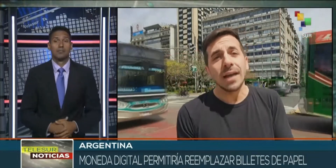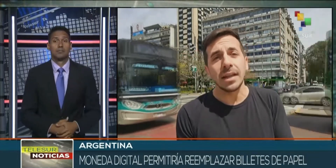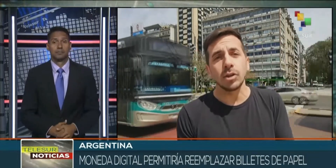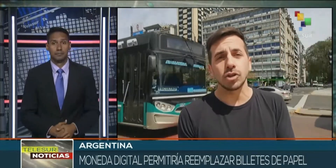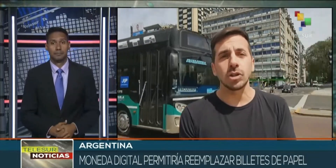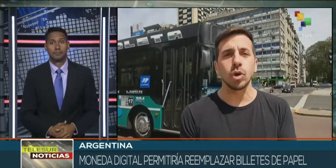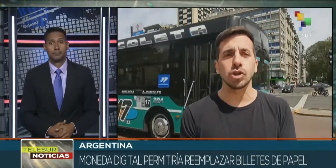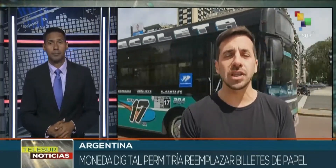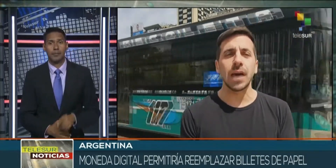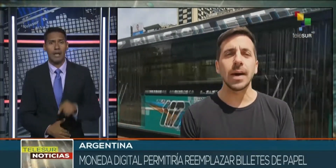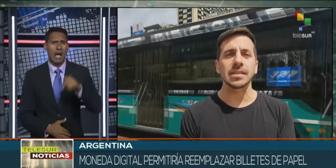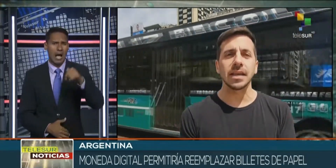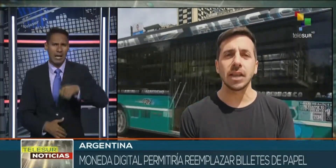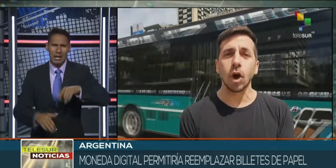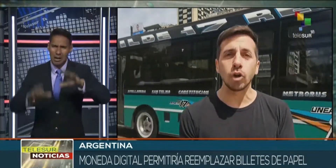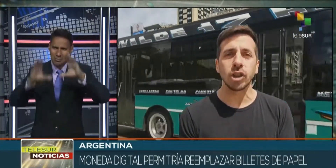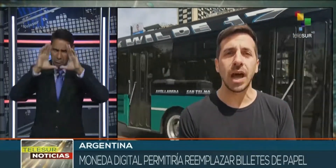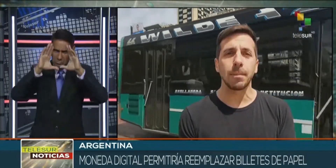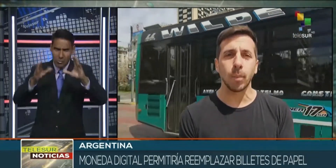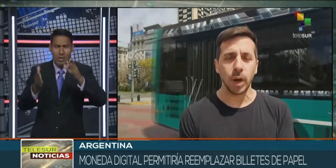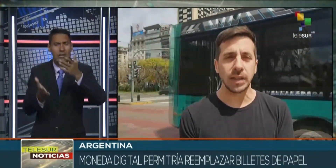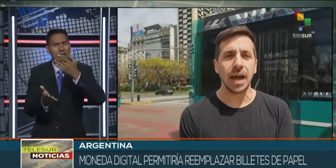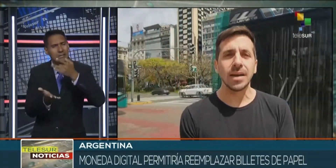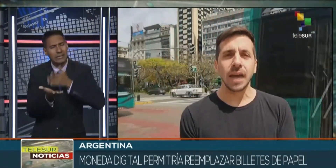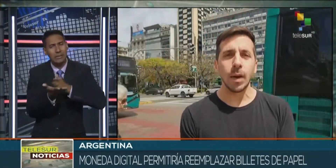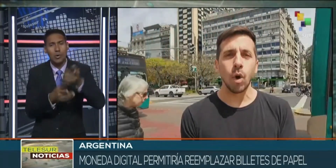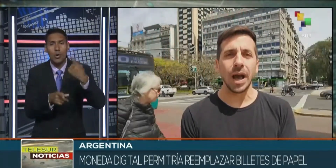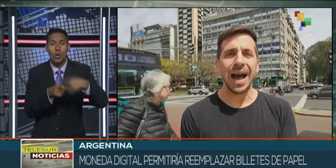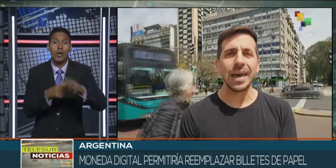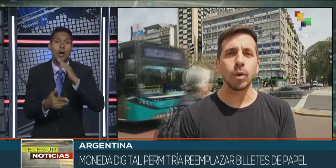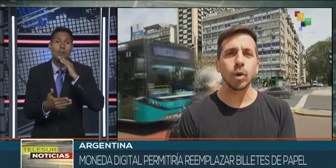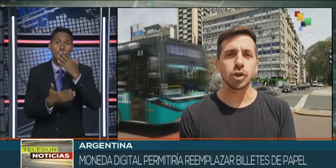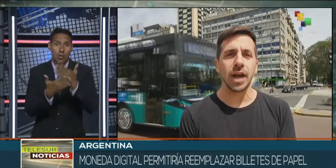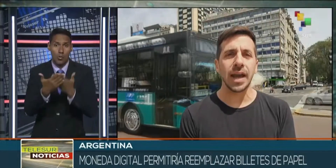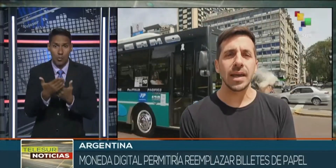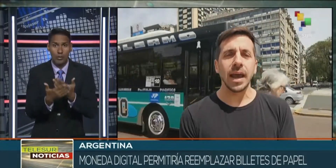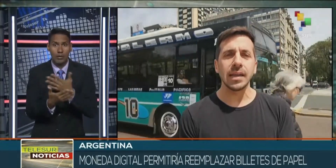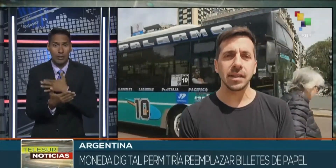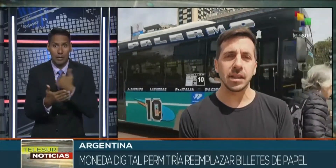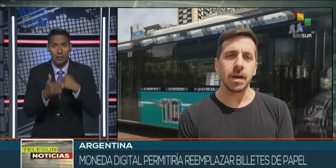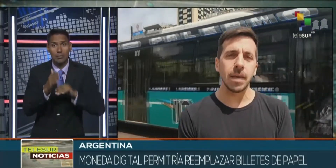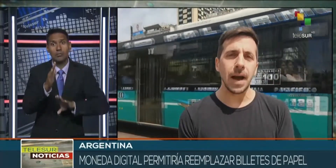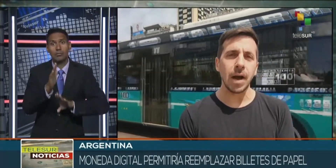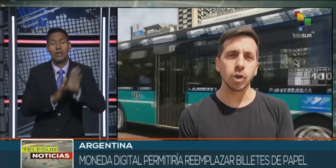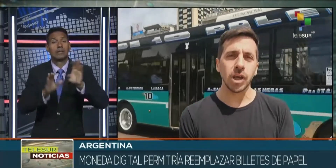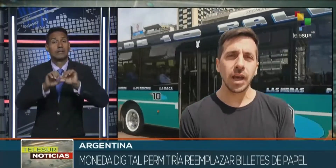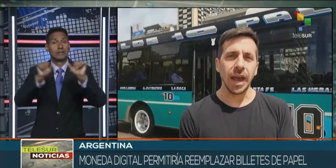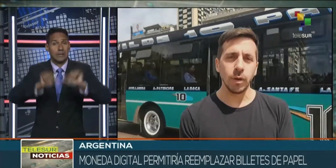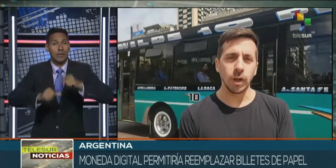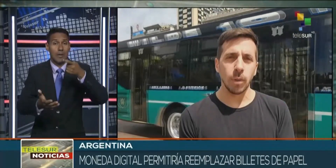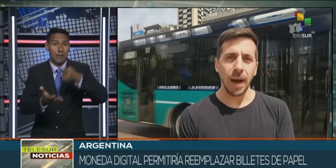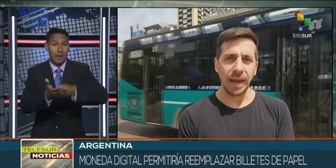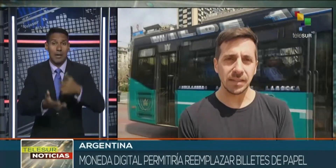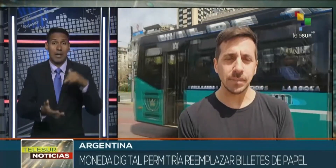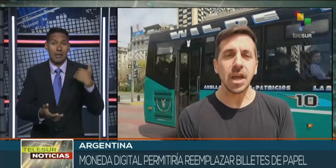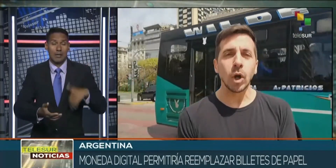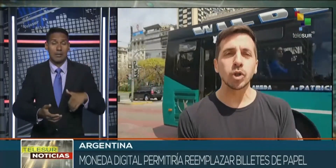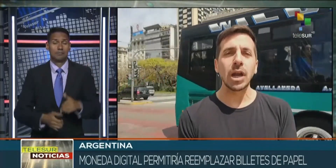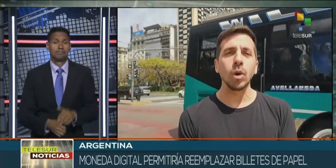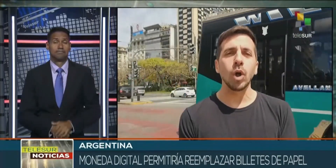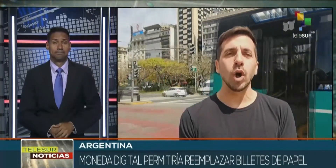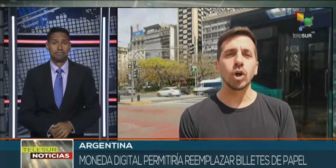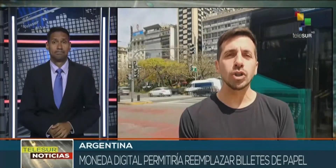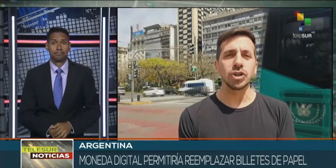Estaremos atentos entonces al avance de otra propuesta que busca evolucionar el sistema de pagos en nuestro país.